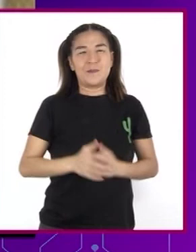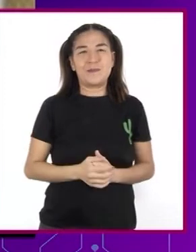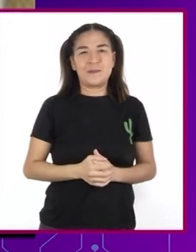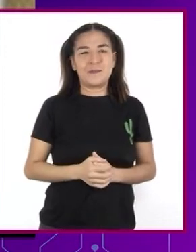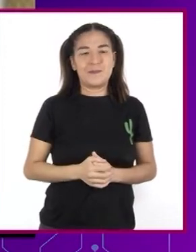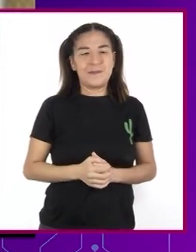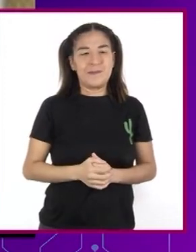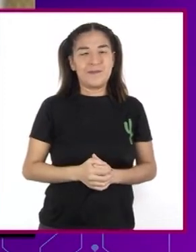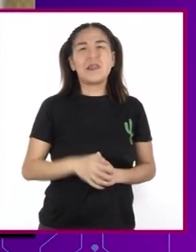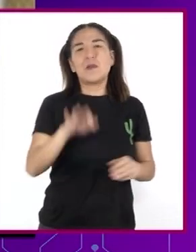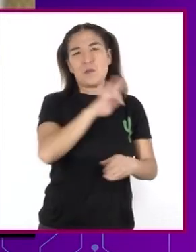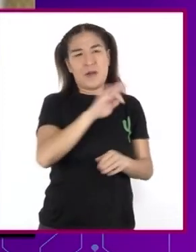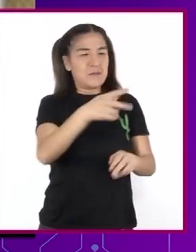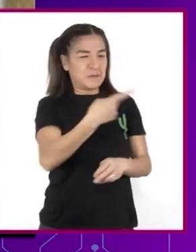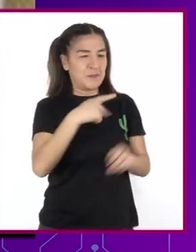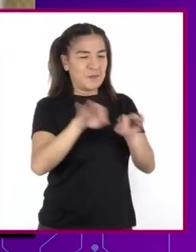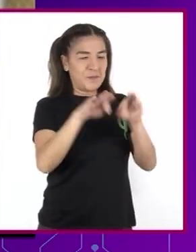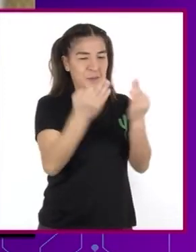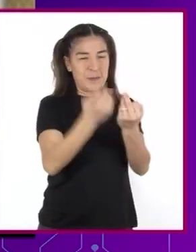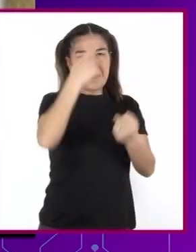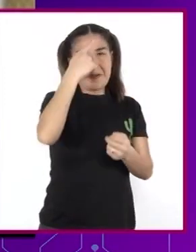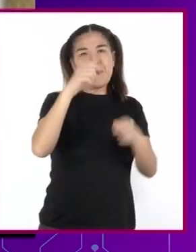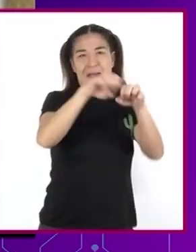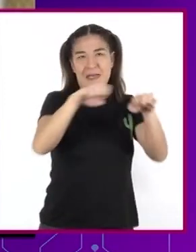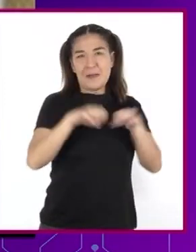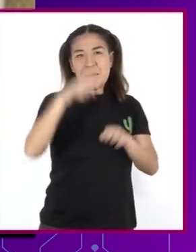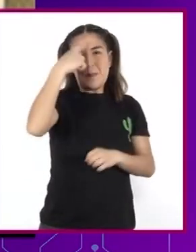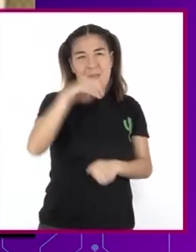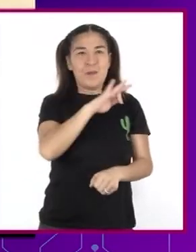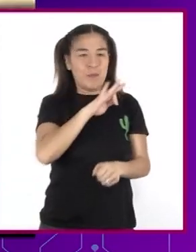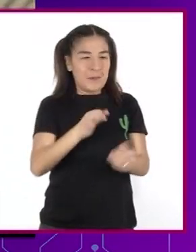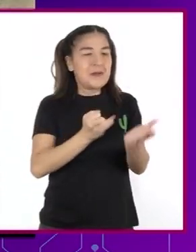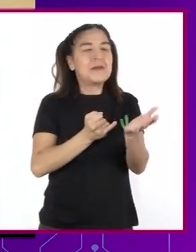Y formar un equipo Para tomar mejores decisiones